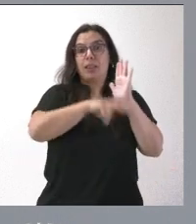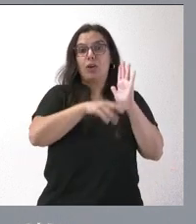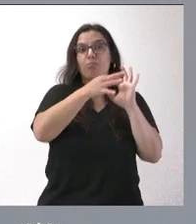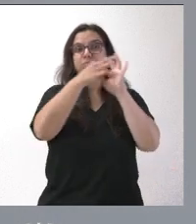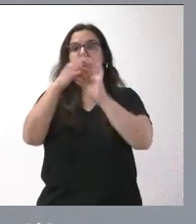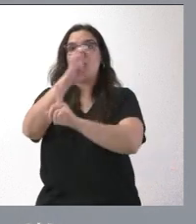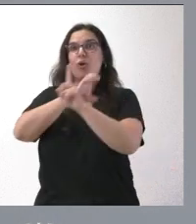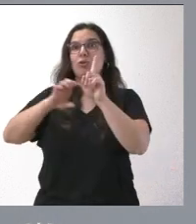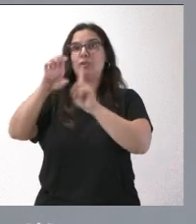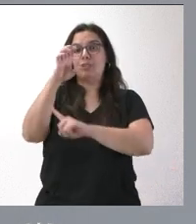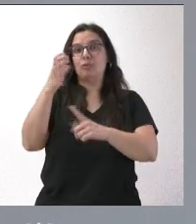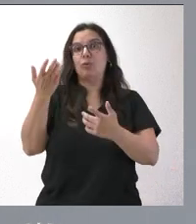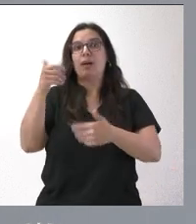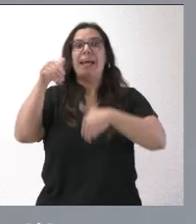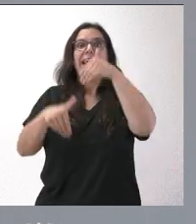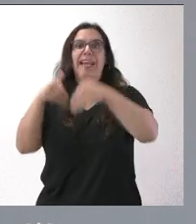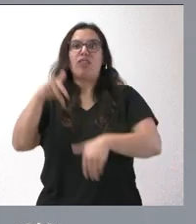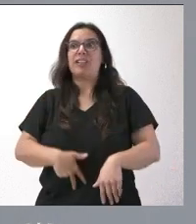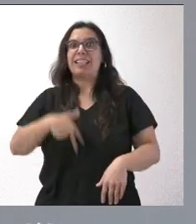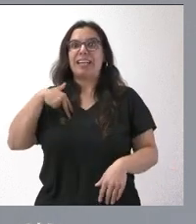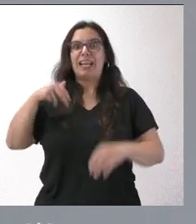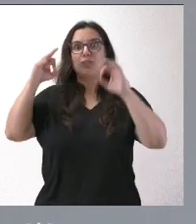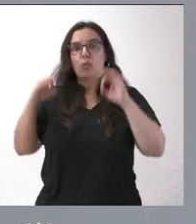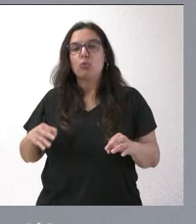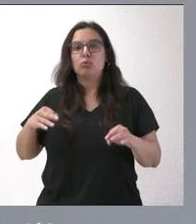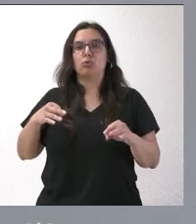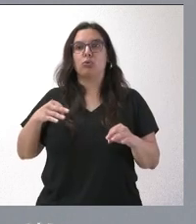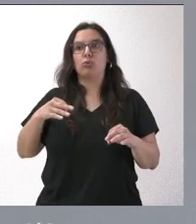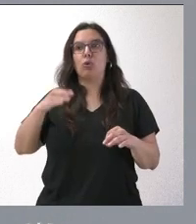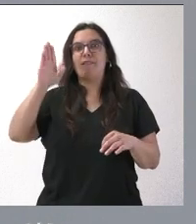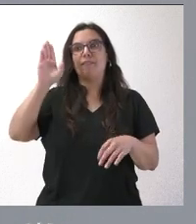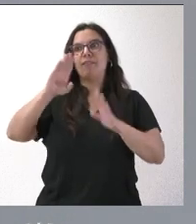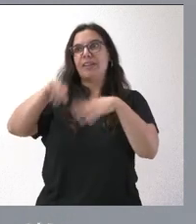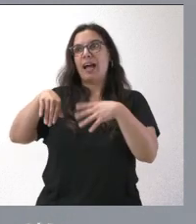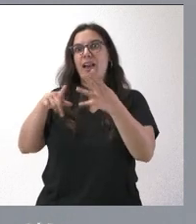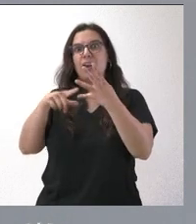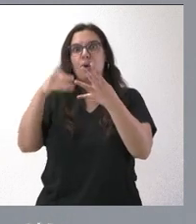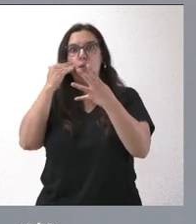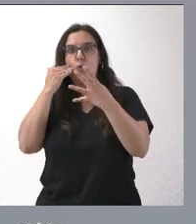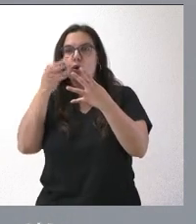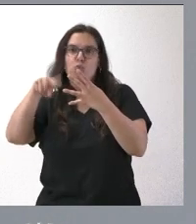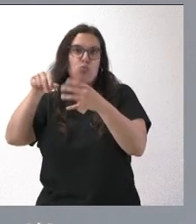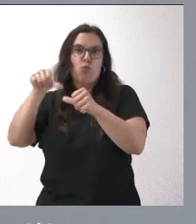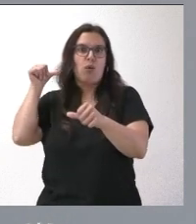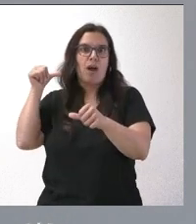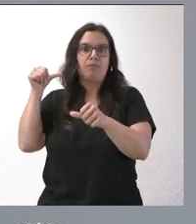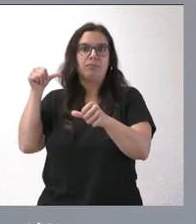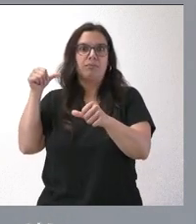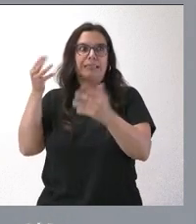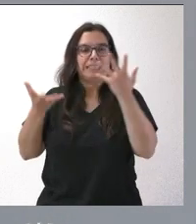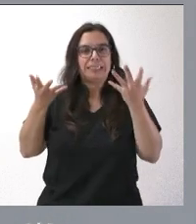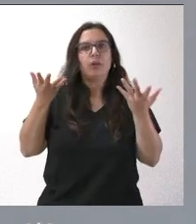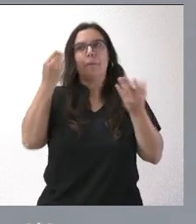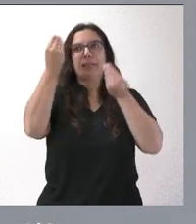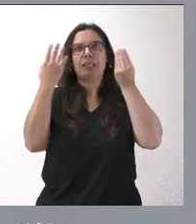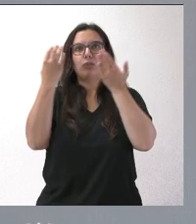de que nunca antes habíamos tenido unas elecciones generales a finales del mes de julio. Y habrá que considerar todos los aspectos para